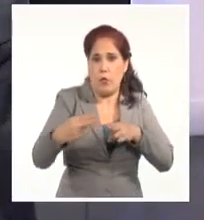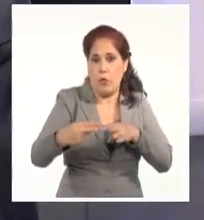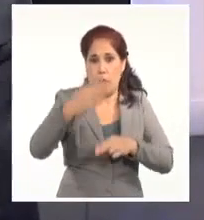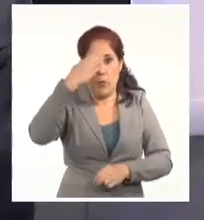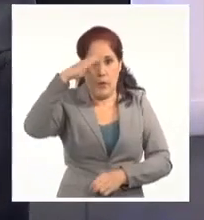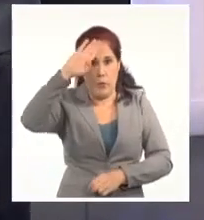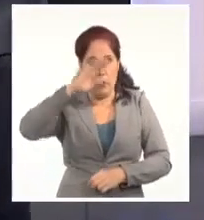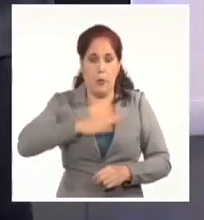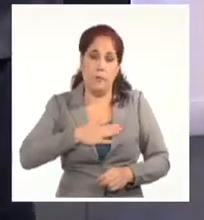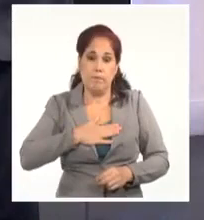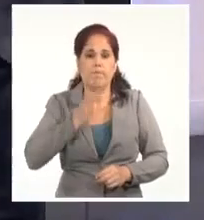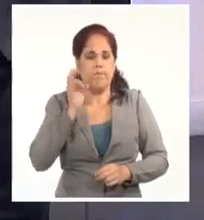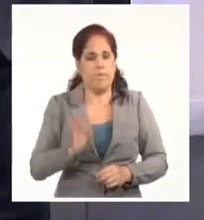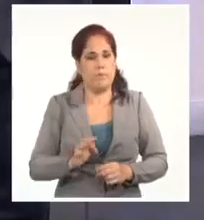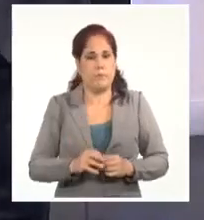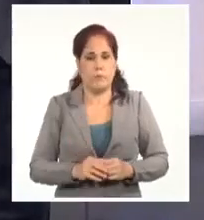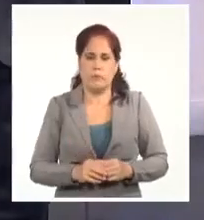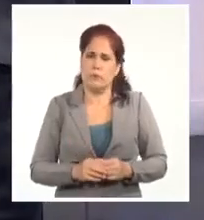la verdadera.